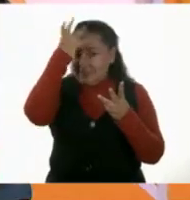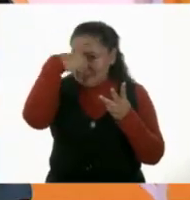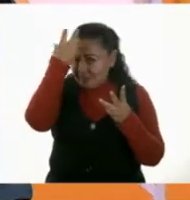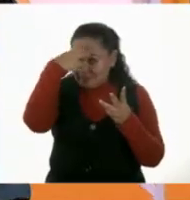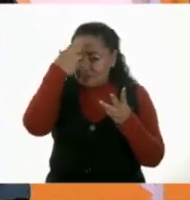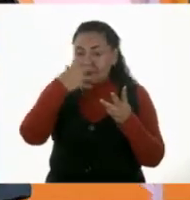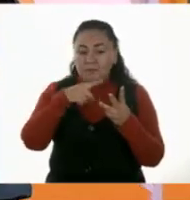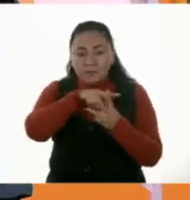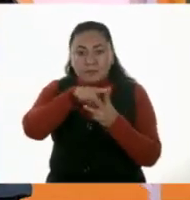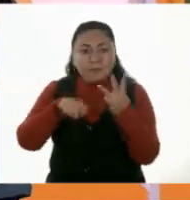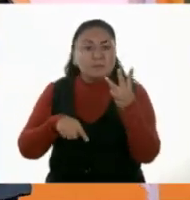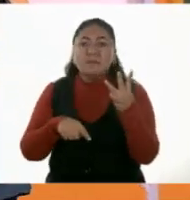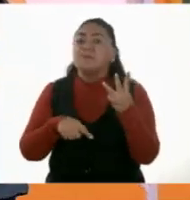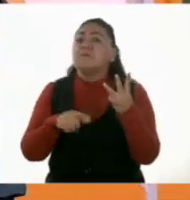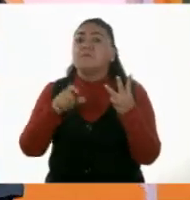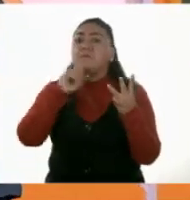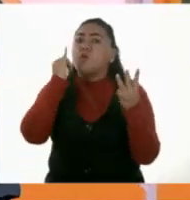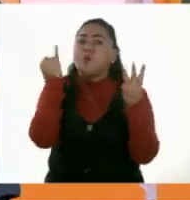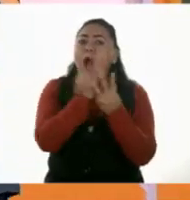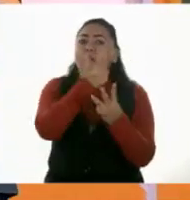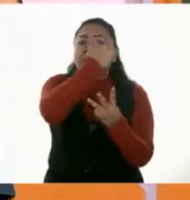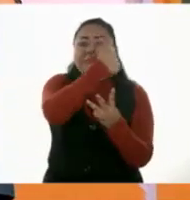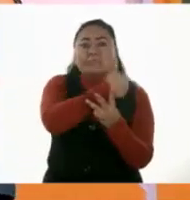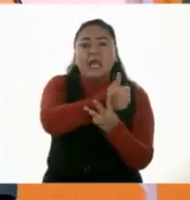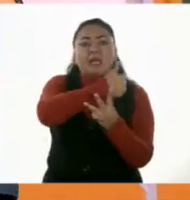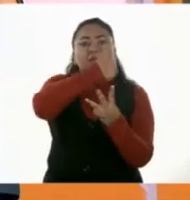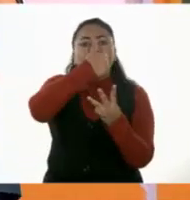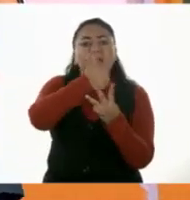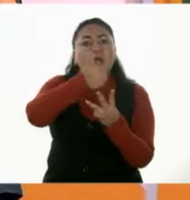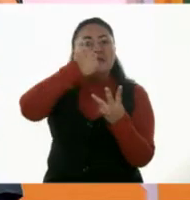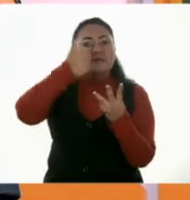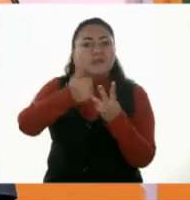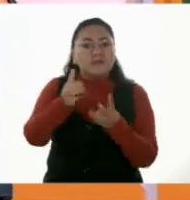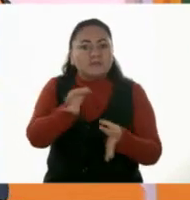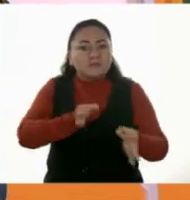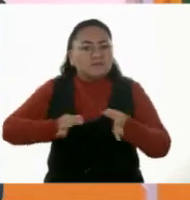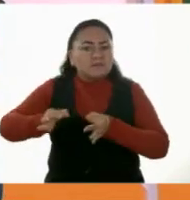tienen la misma cantidad de fichas.